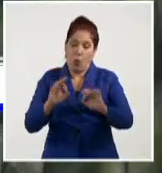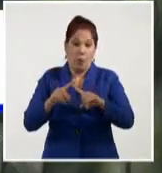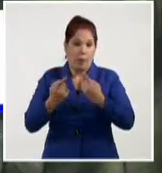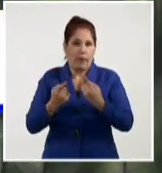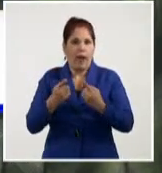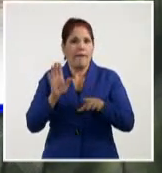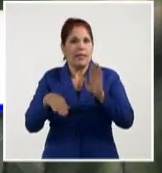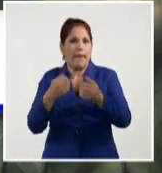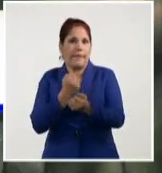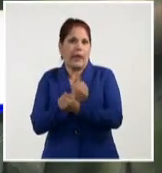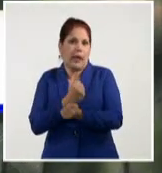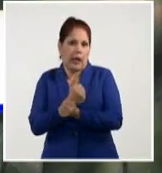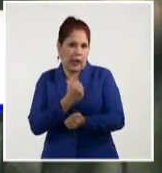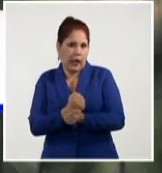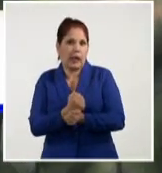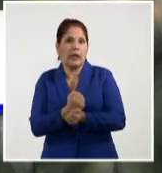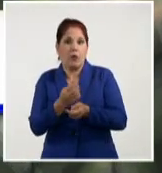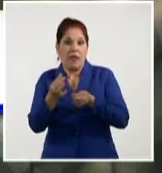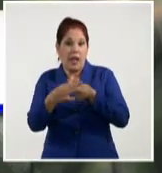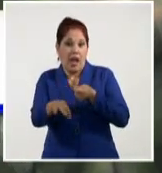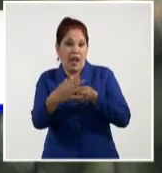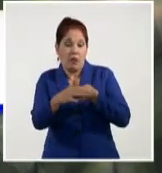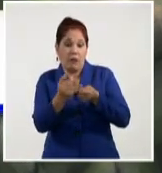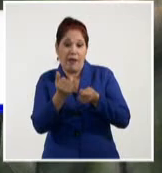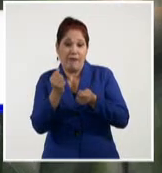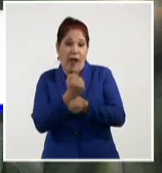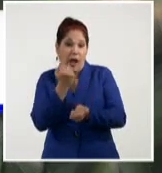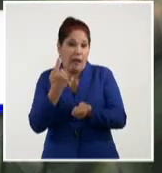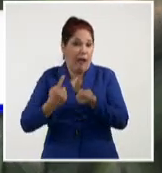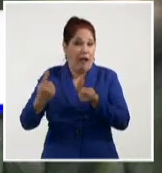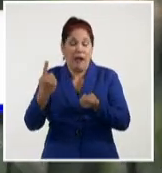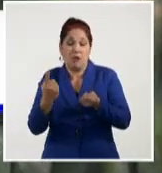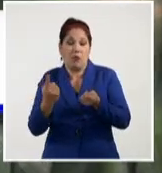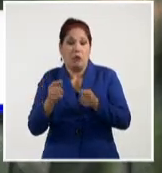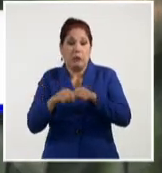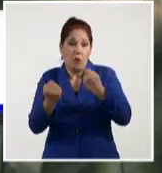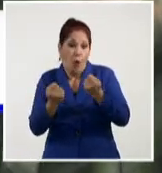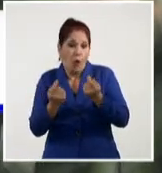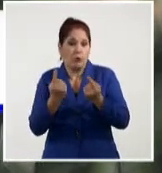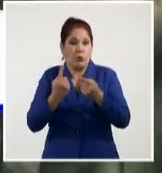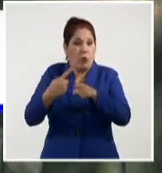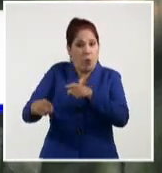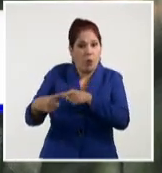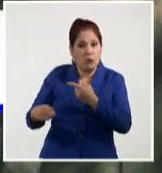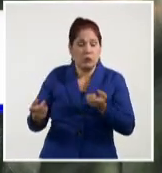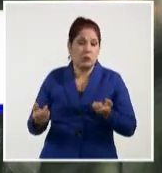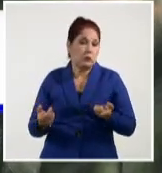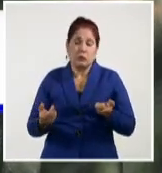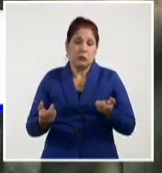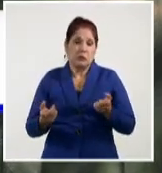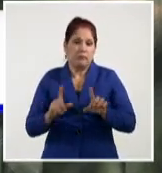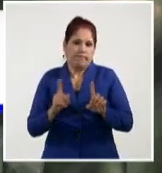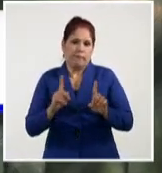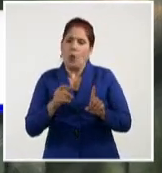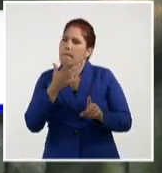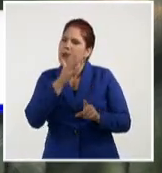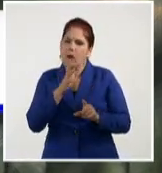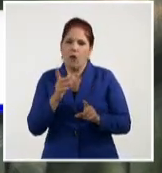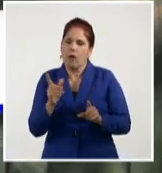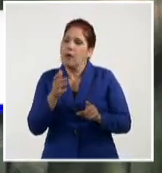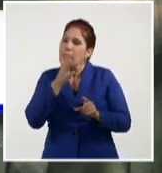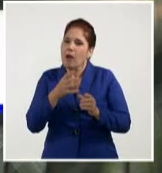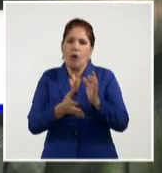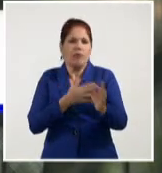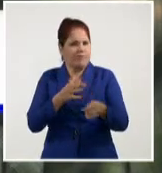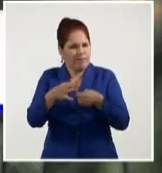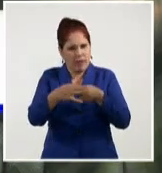riesgos que genera el manejo de dinero, desde el punto de vista físico, porque se puede evitar incluso cualquier tipo de falsificación y desde el punto de